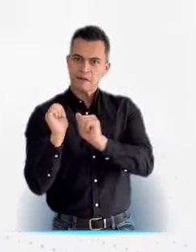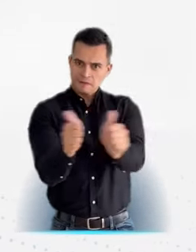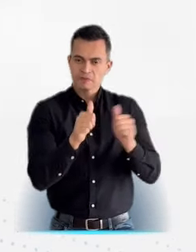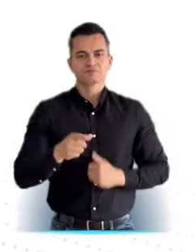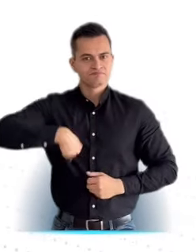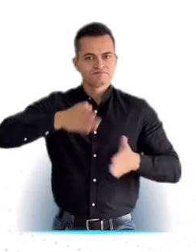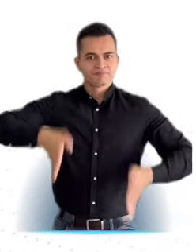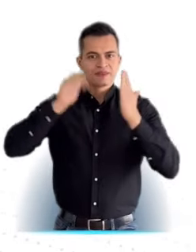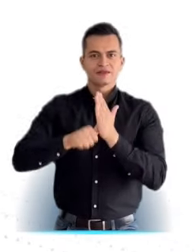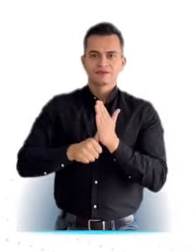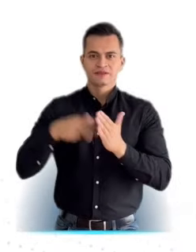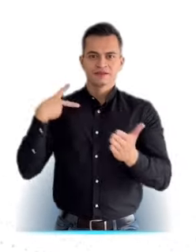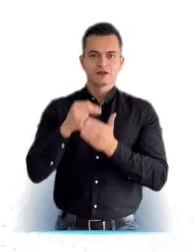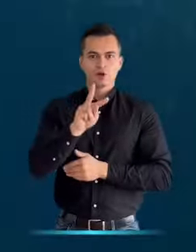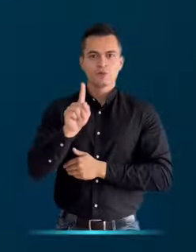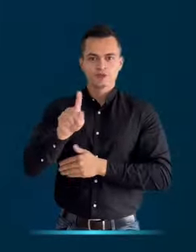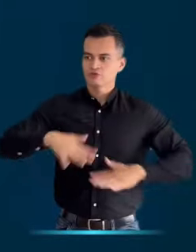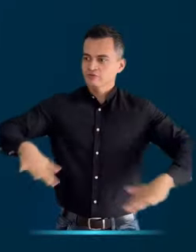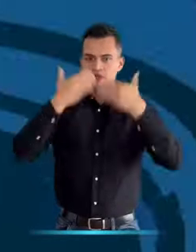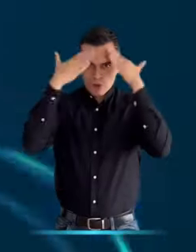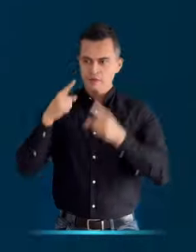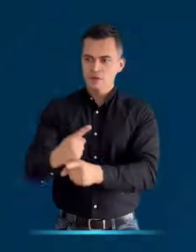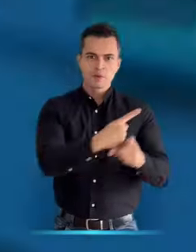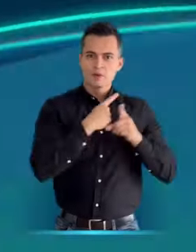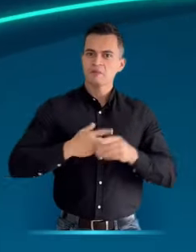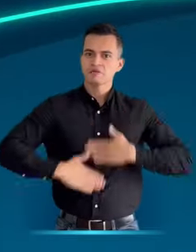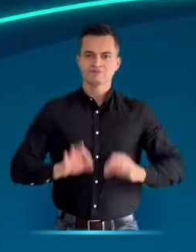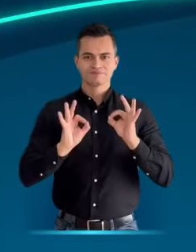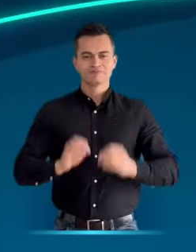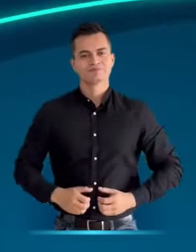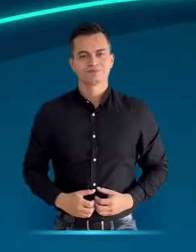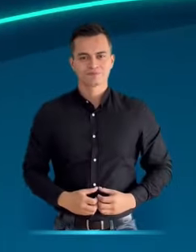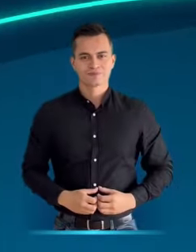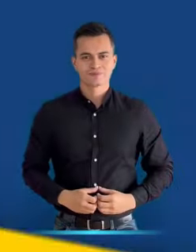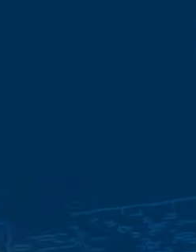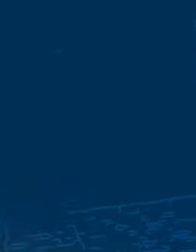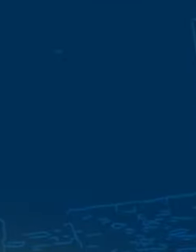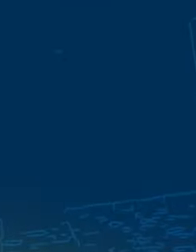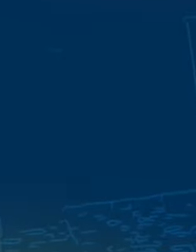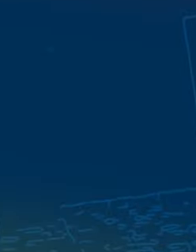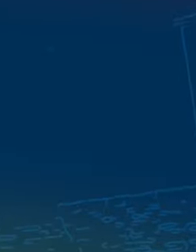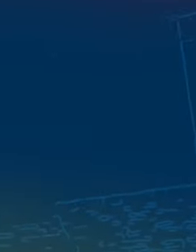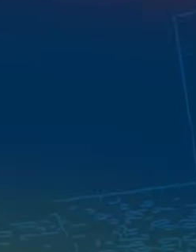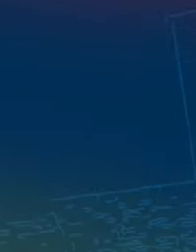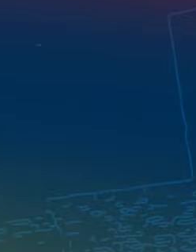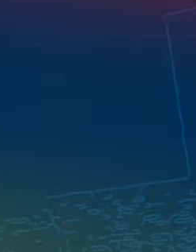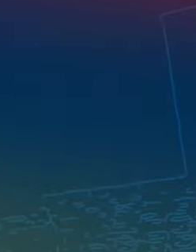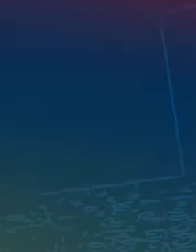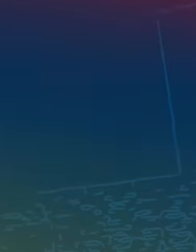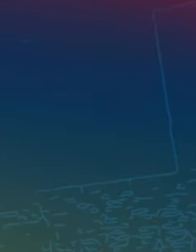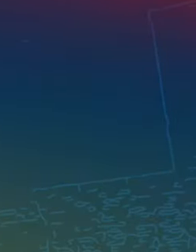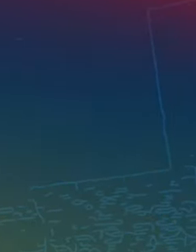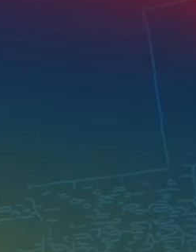Participa, vota y elige. Somos la Registraduría del Siglo XXI, Garantes de la Democracia. Gracias por